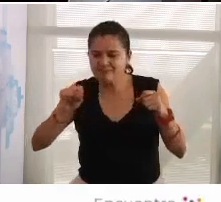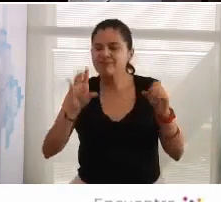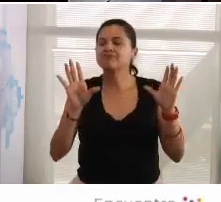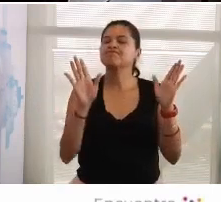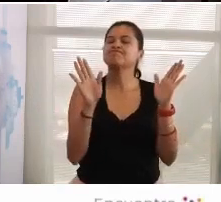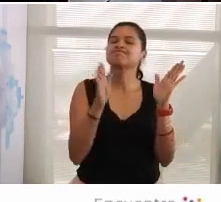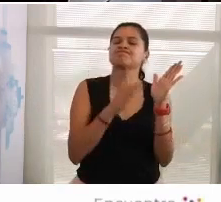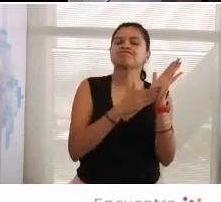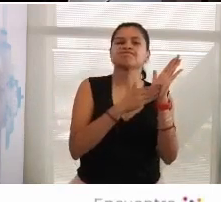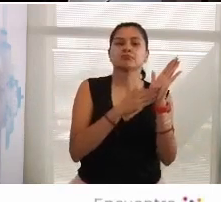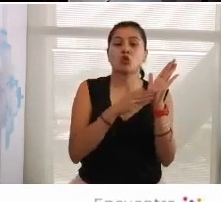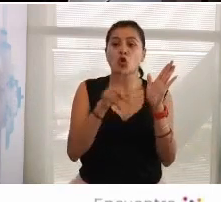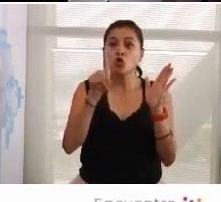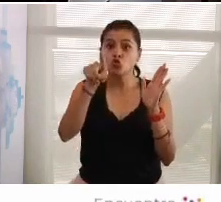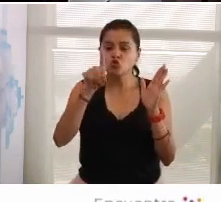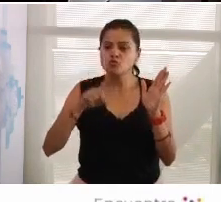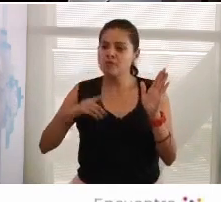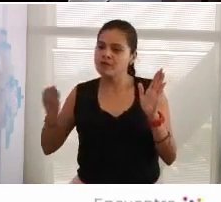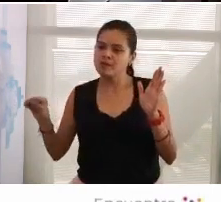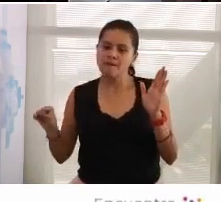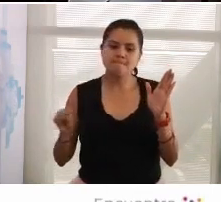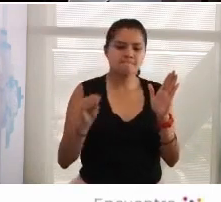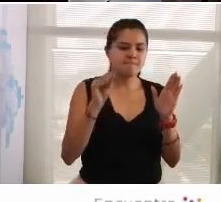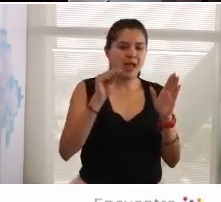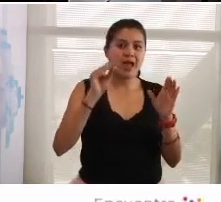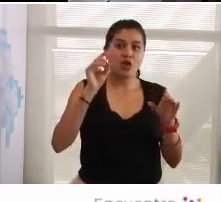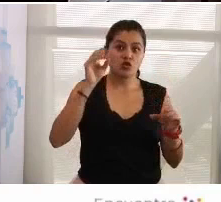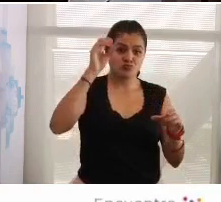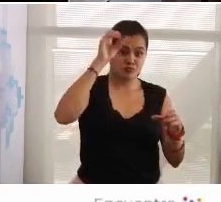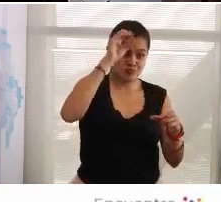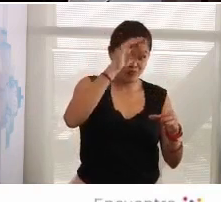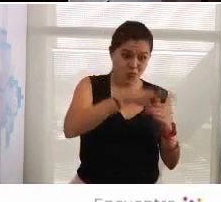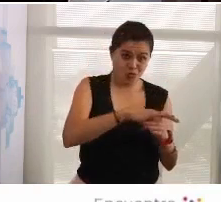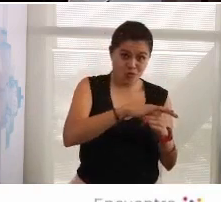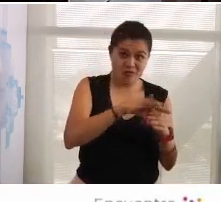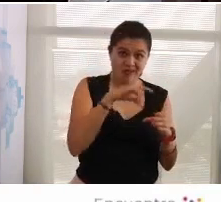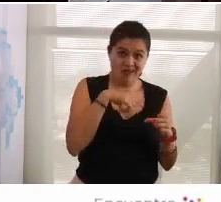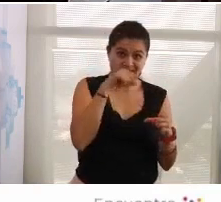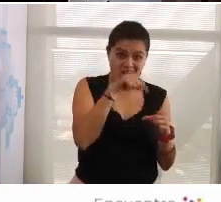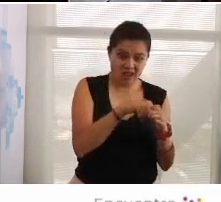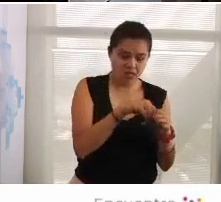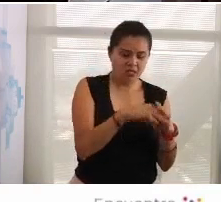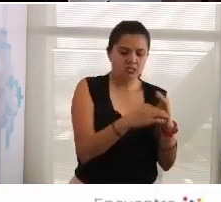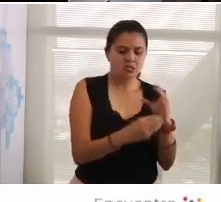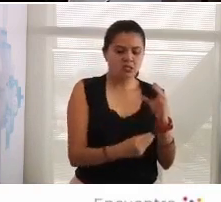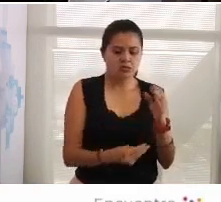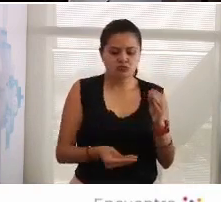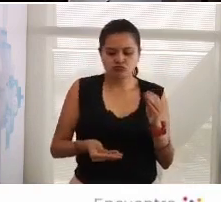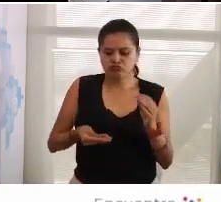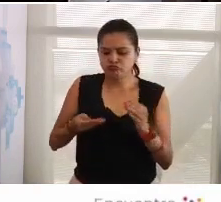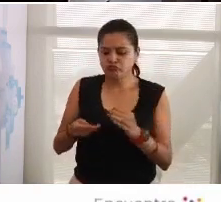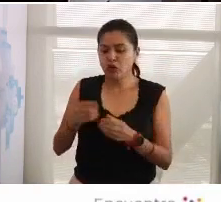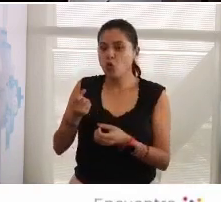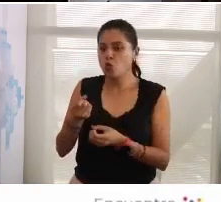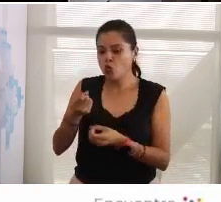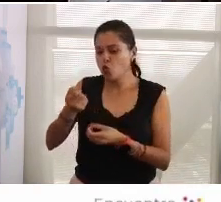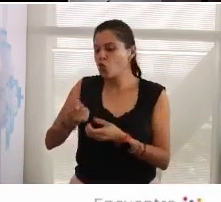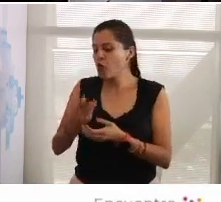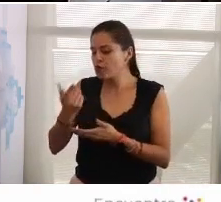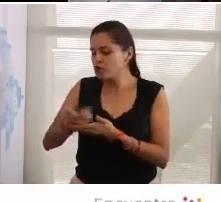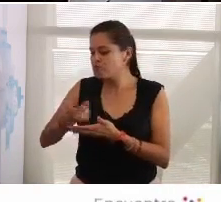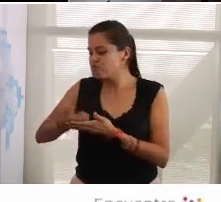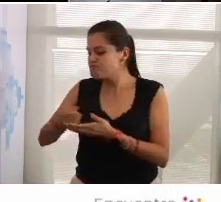ustedes van y depositan el voto y saben que ese voto va a estar escrupulosamente contado y respetado,